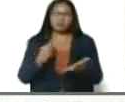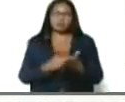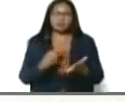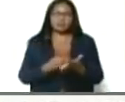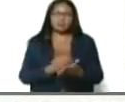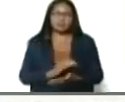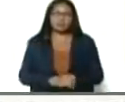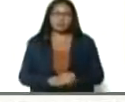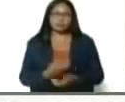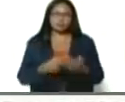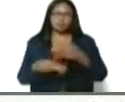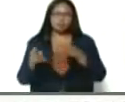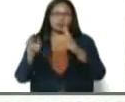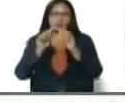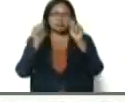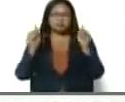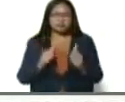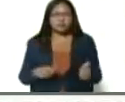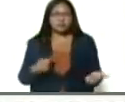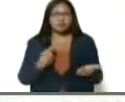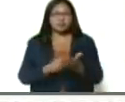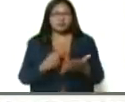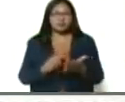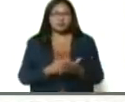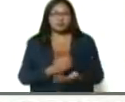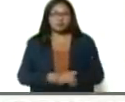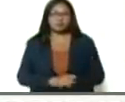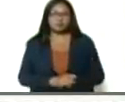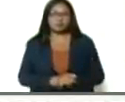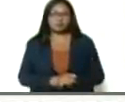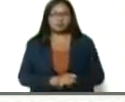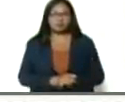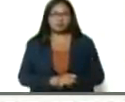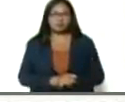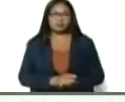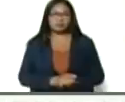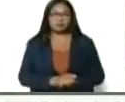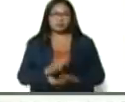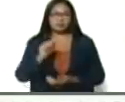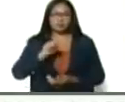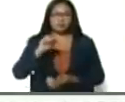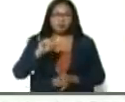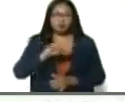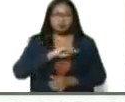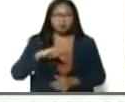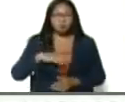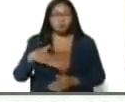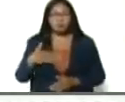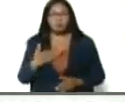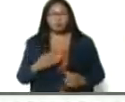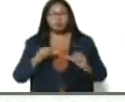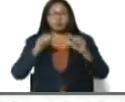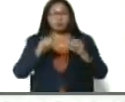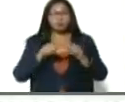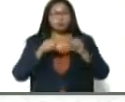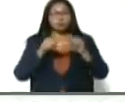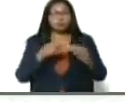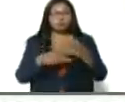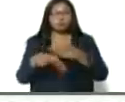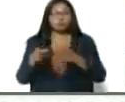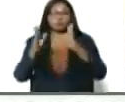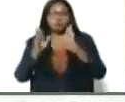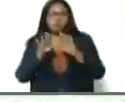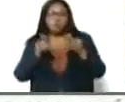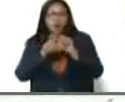de construcción de sistemas financieros, y podamos avanzar en la construcción